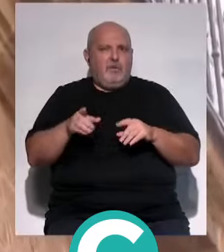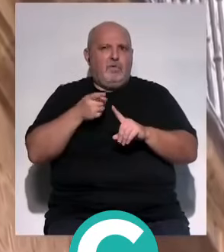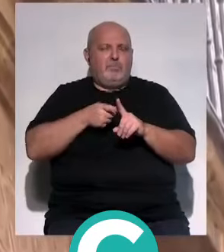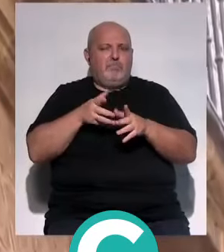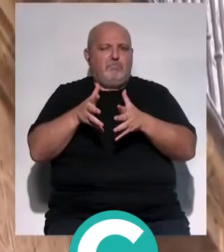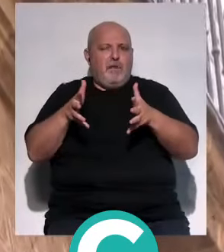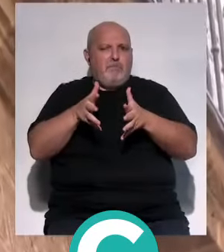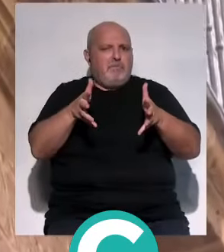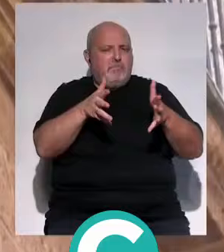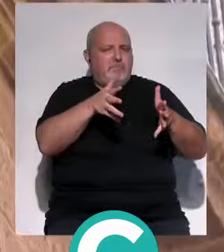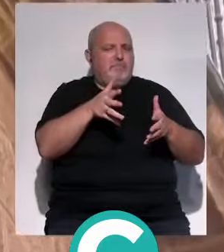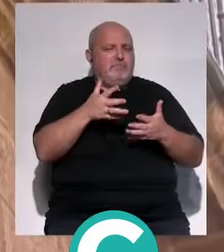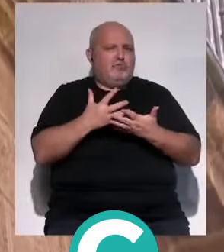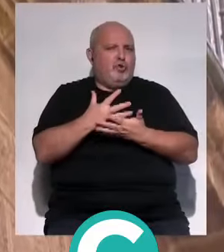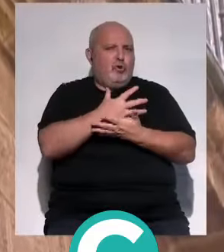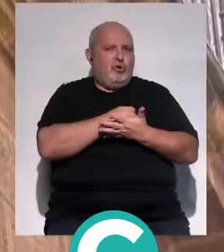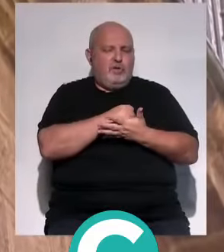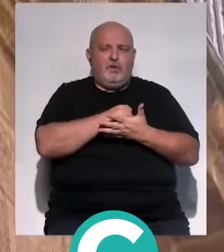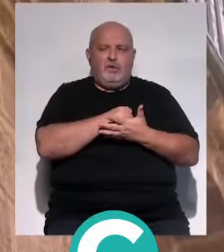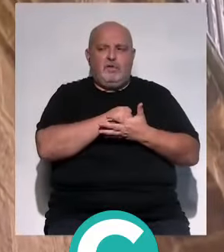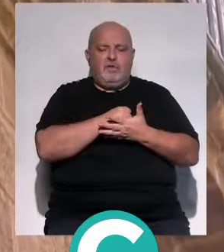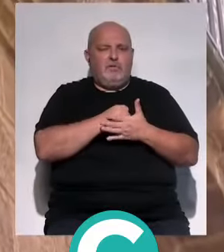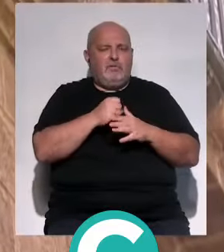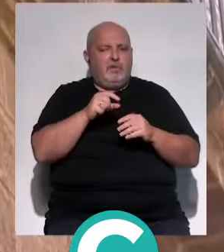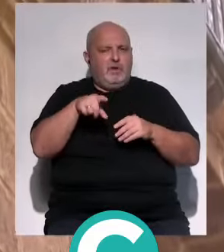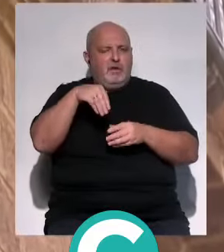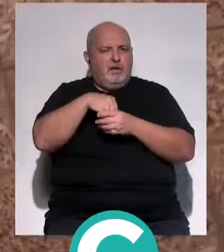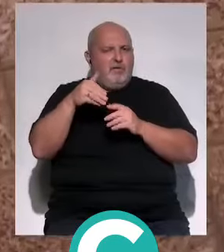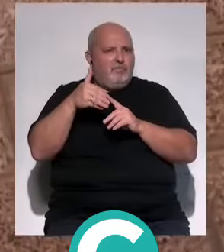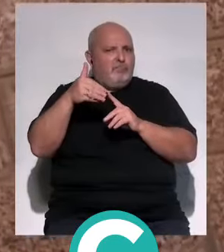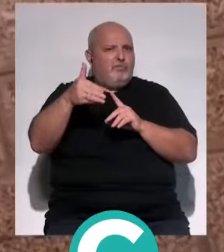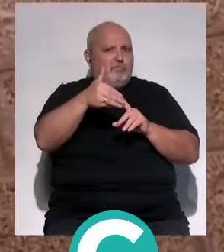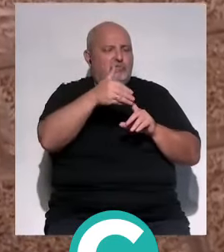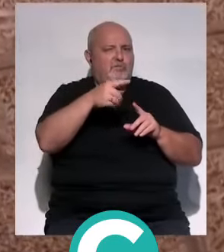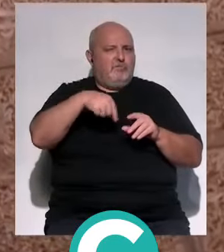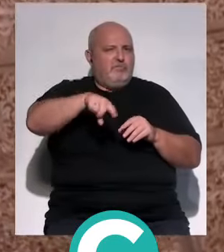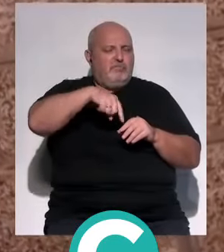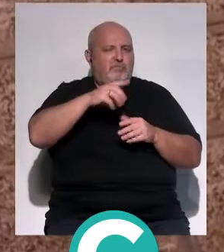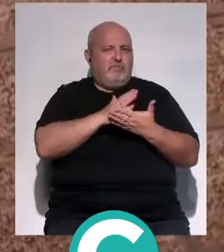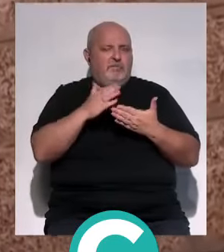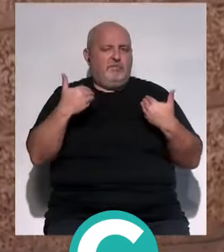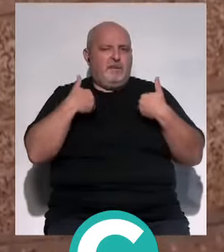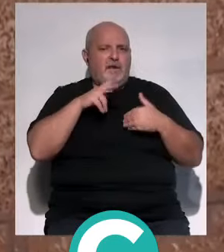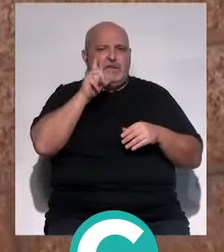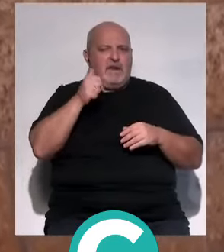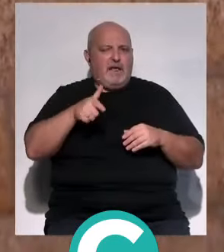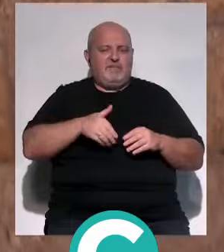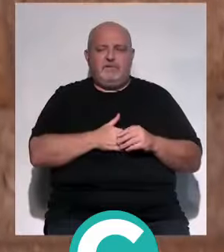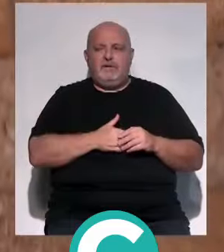unidad en cirugía torácica? ¿Pasa por ahí el futuro de la asistencia por parte de HLA?